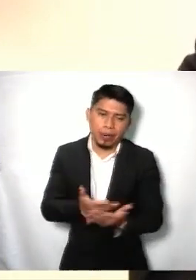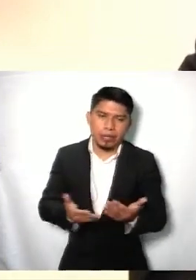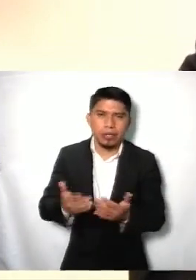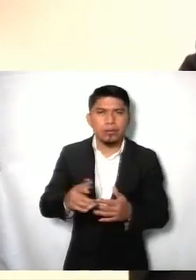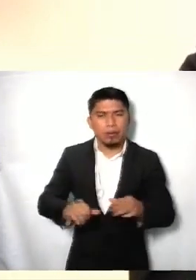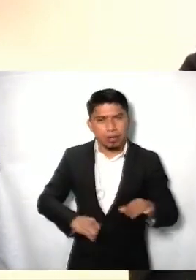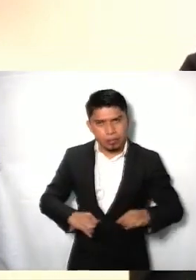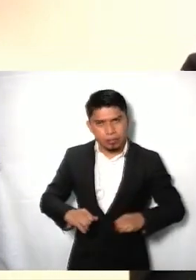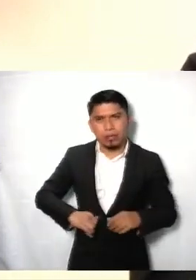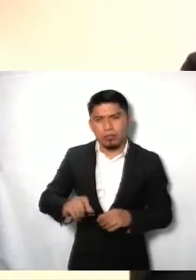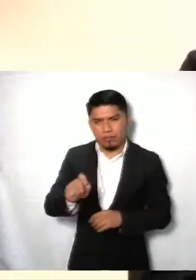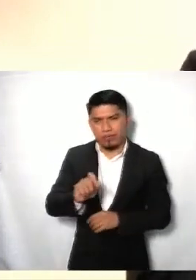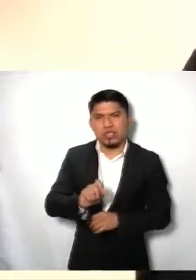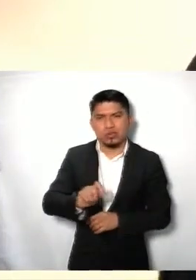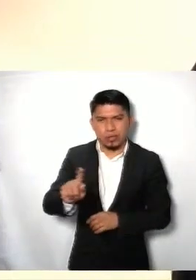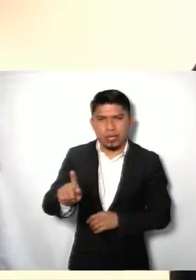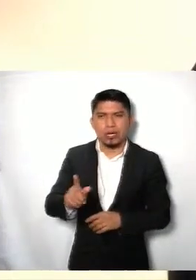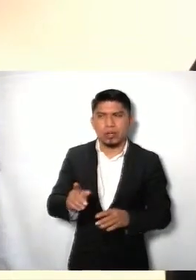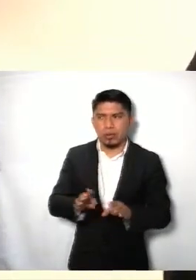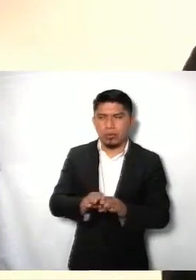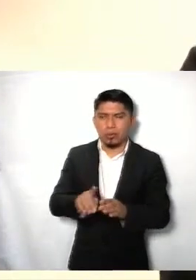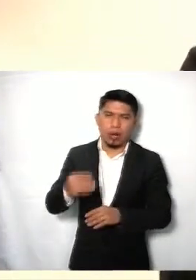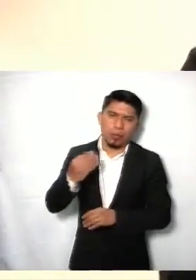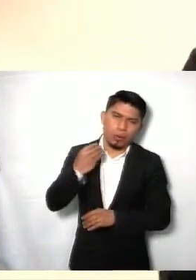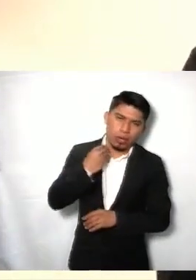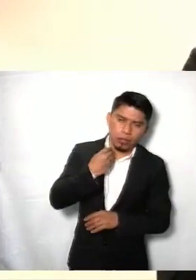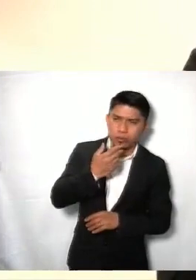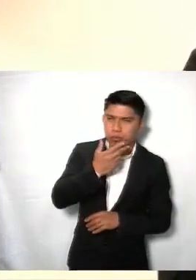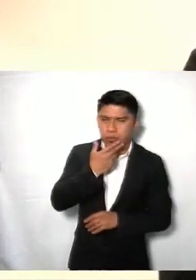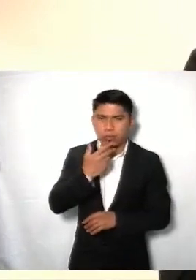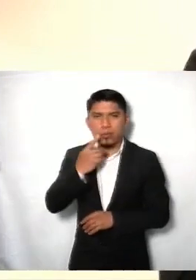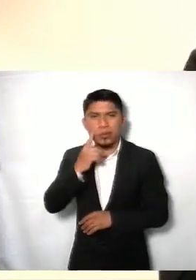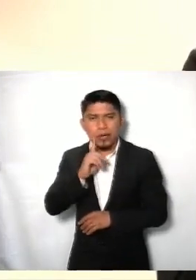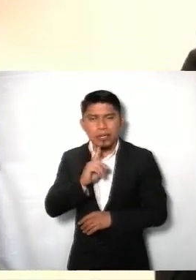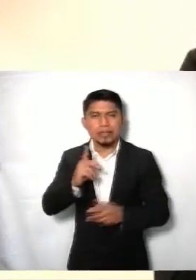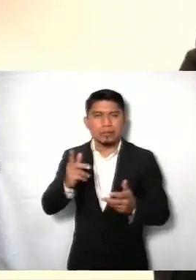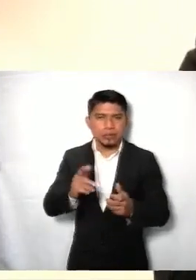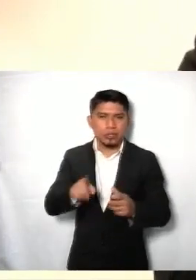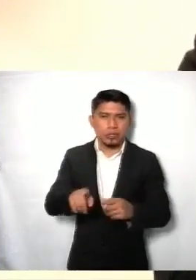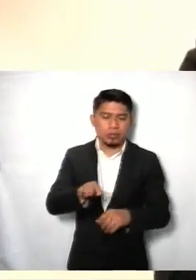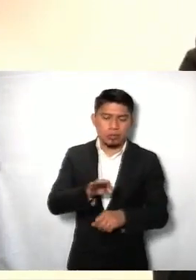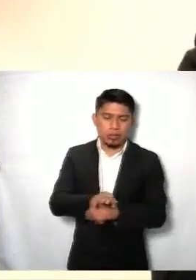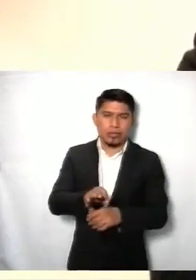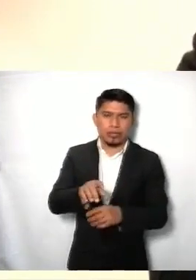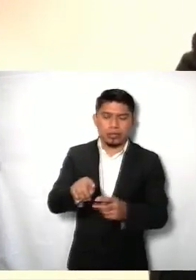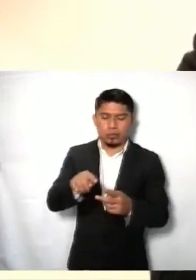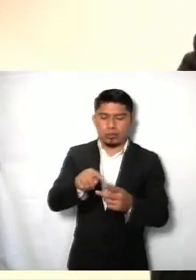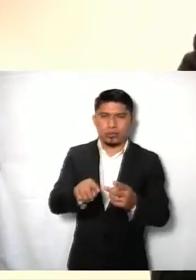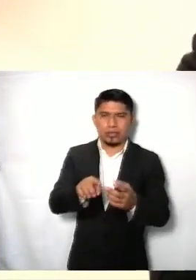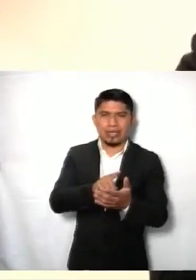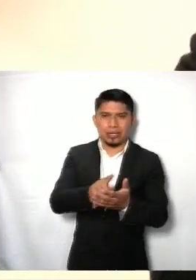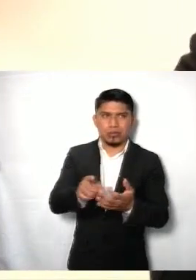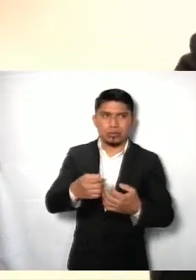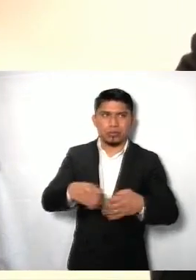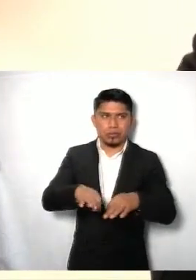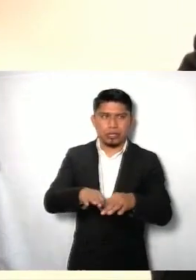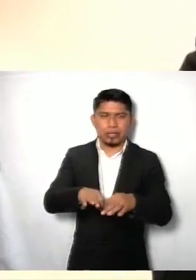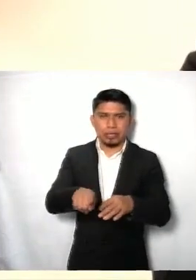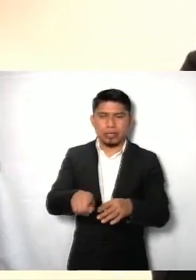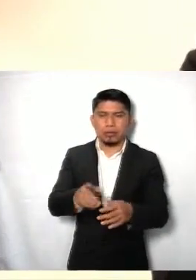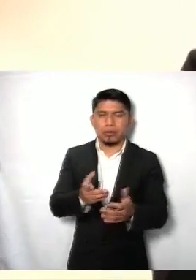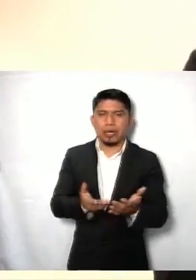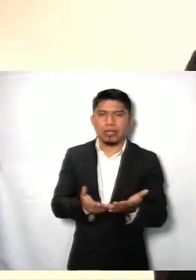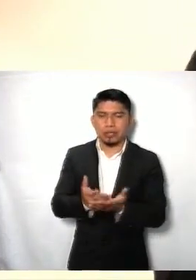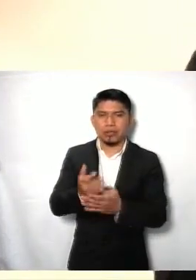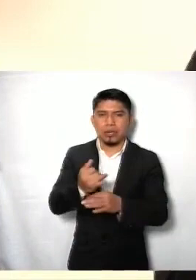la actividad profesional que estamos haciendo como abogadas, abogados, que tiene que ver con velar con dos derechos fundamentales, dos derechos llave,